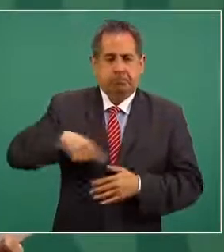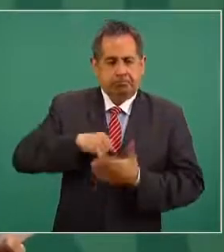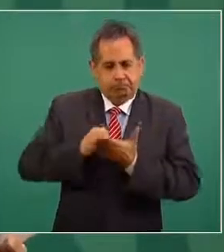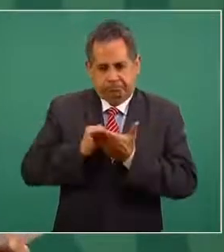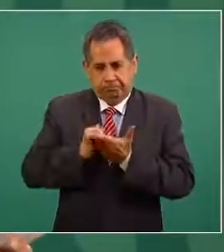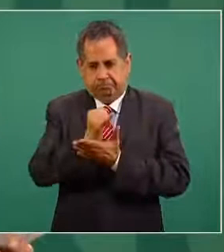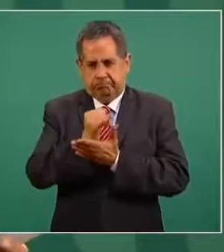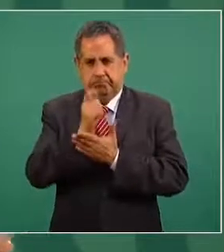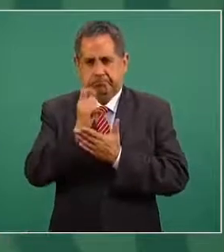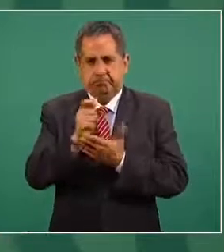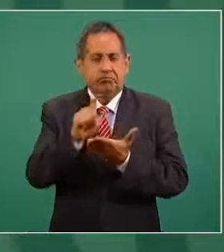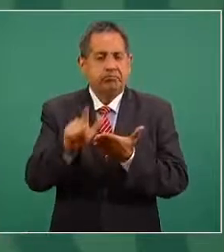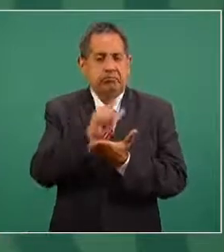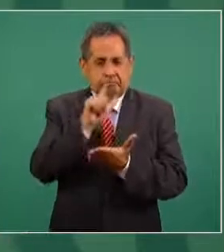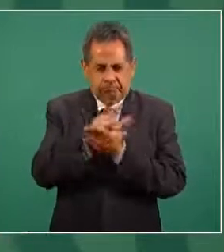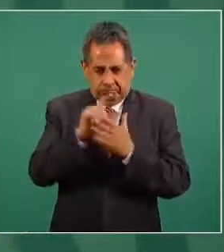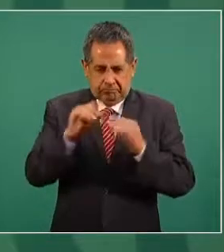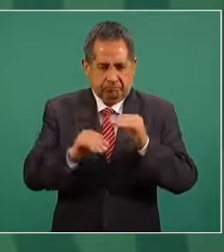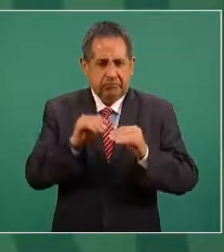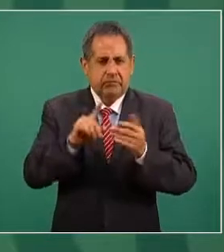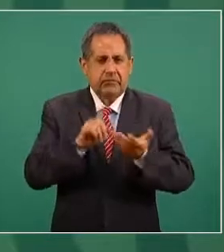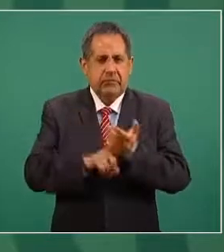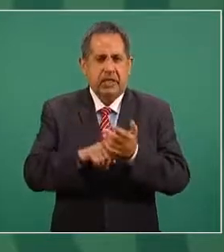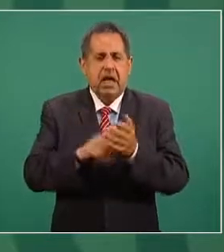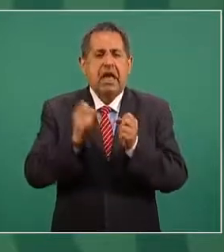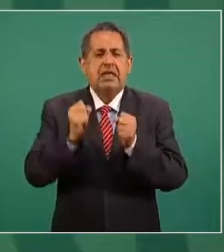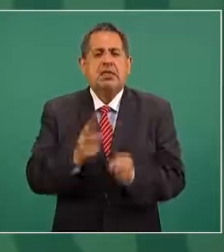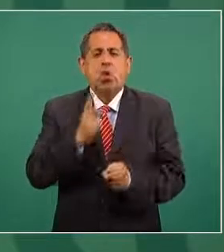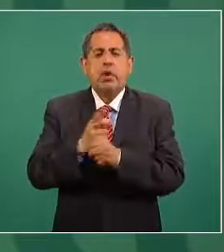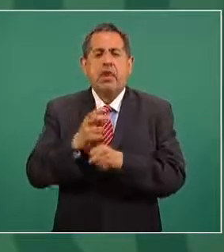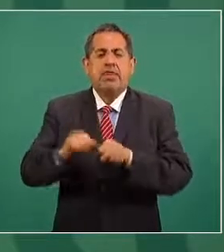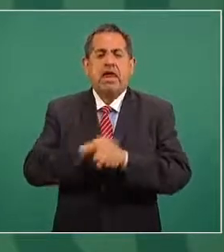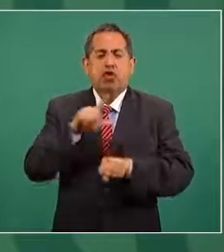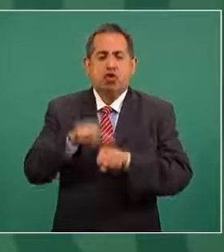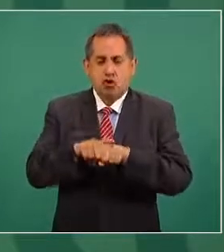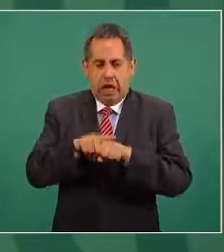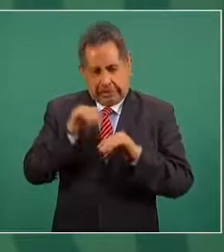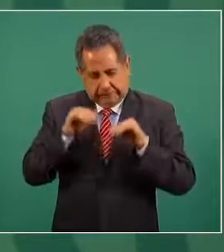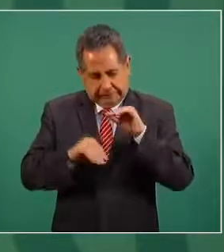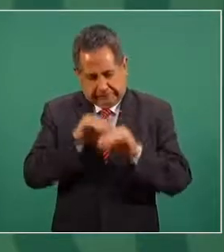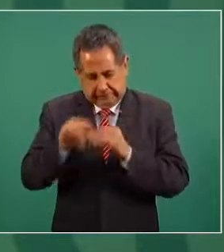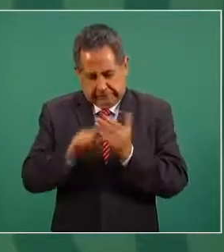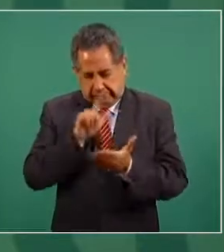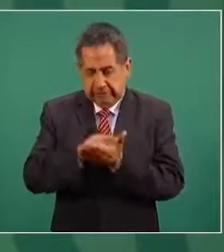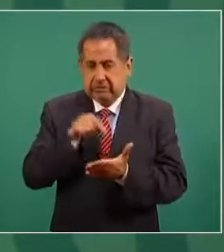reforma a la ley de la seguridad nacional para